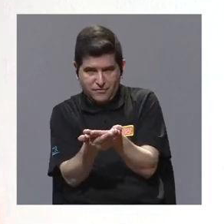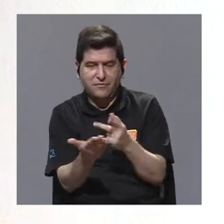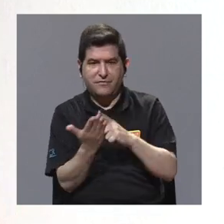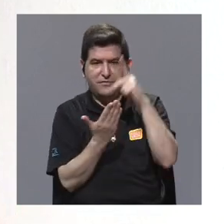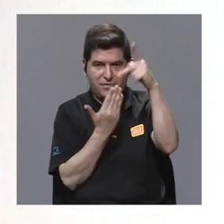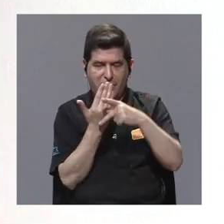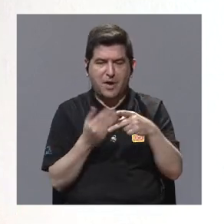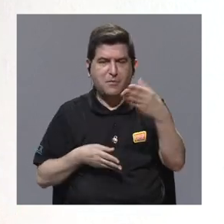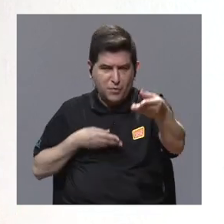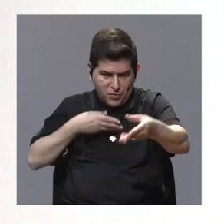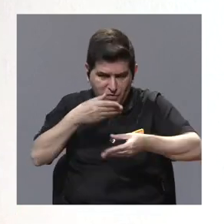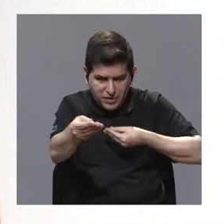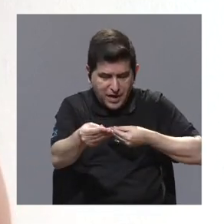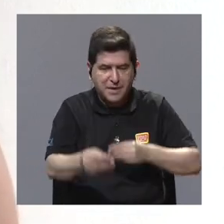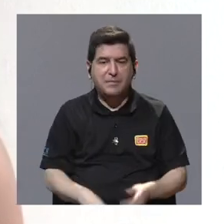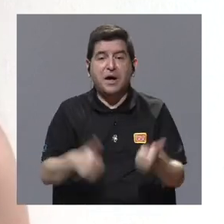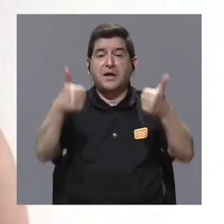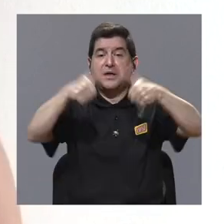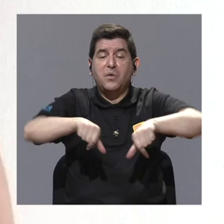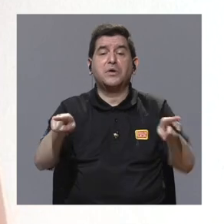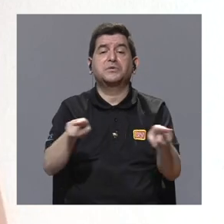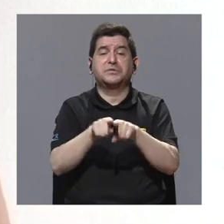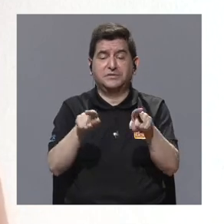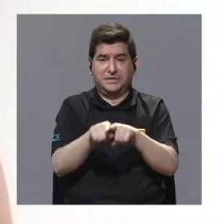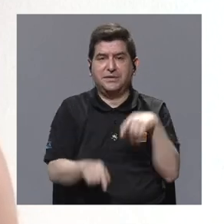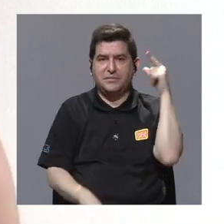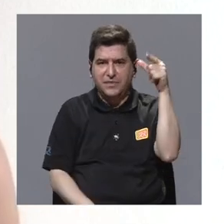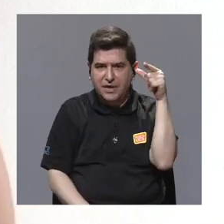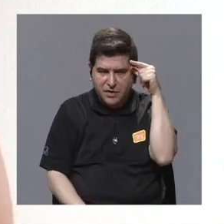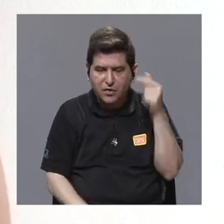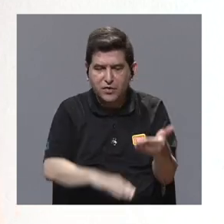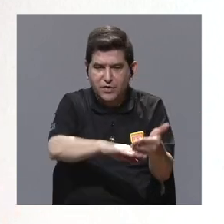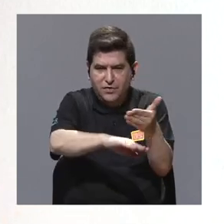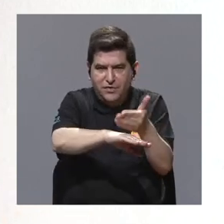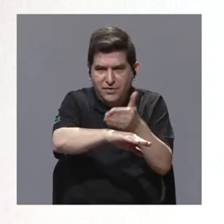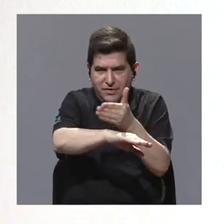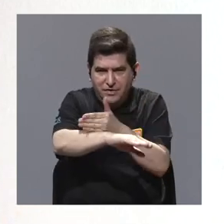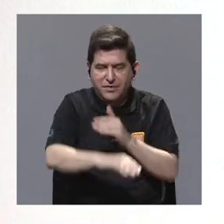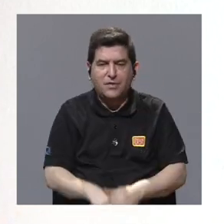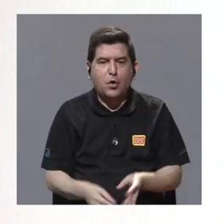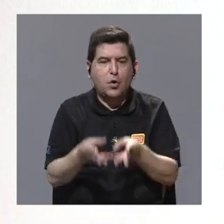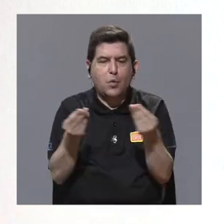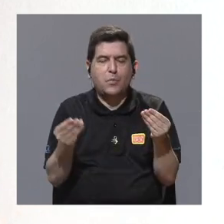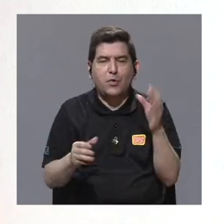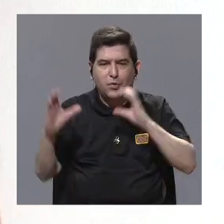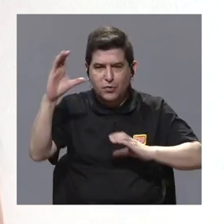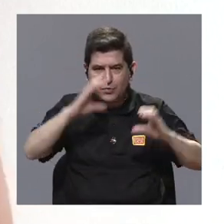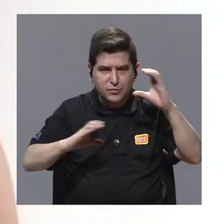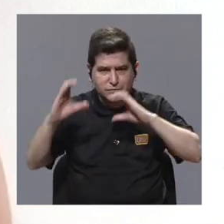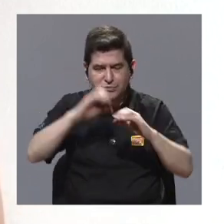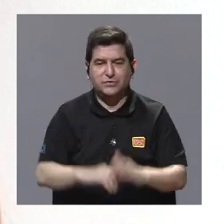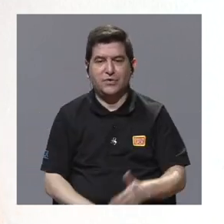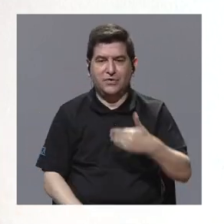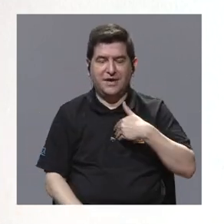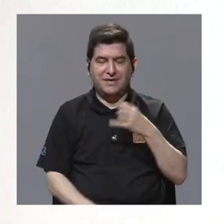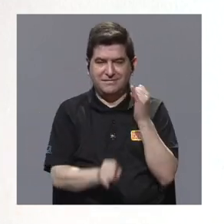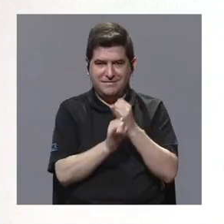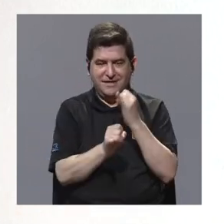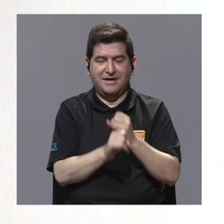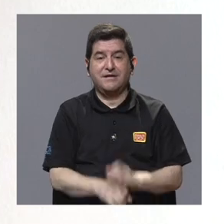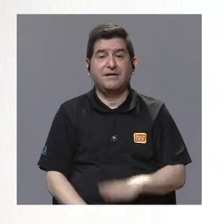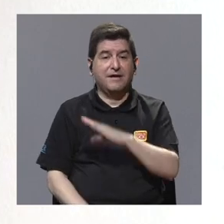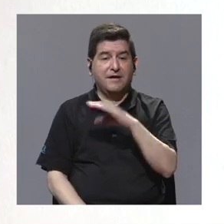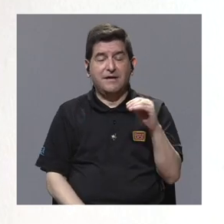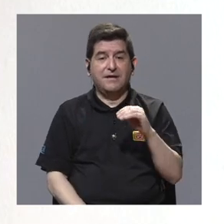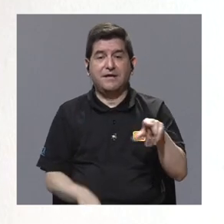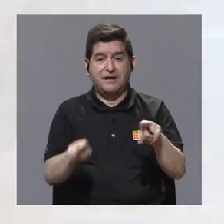programas de intercambio y de convenios sino también por supuesto para hacer avanzar la producción científica de nuestra institución y por